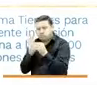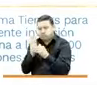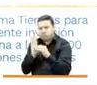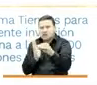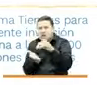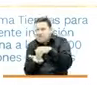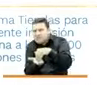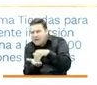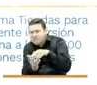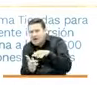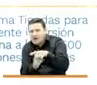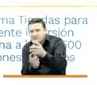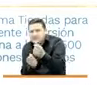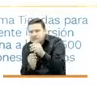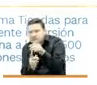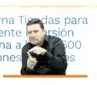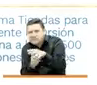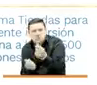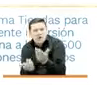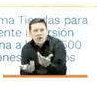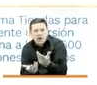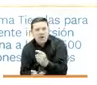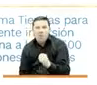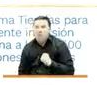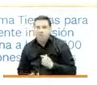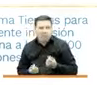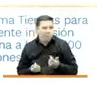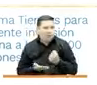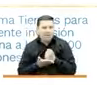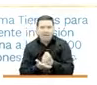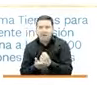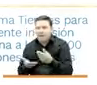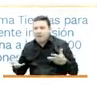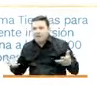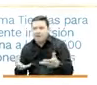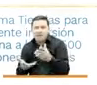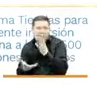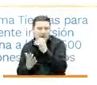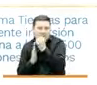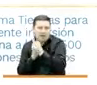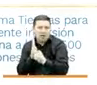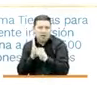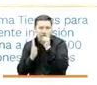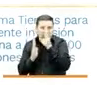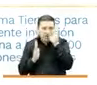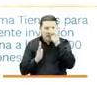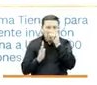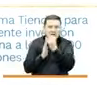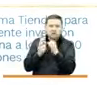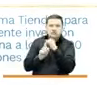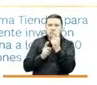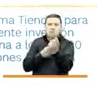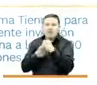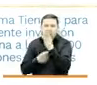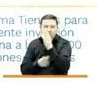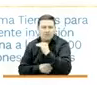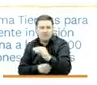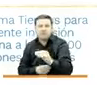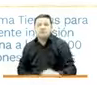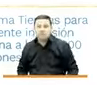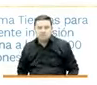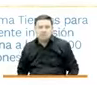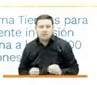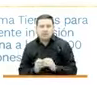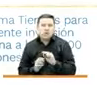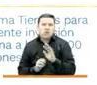vulnerabilidad económica que no contaba con ayudas monetarias en programas del orden nacional. Se ejecutaron nueve